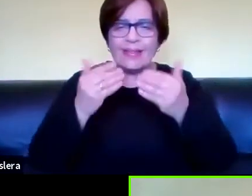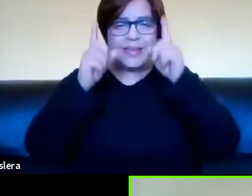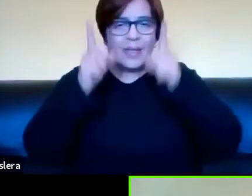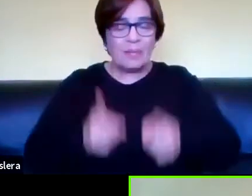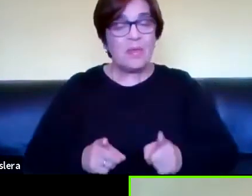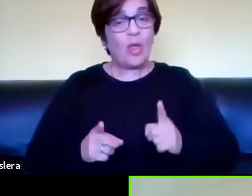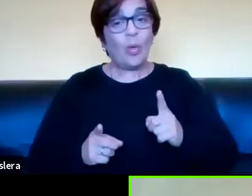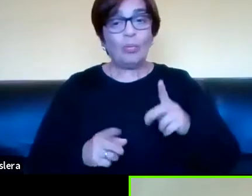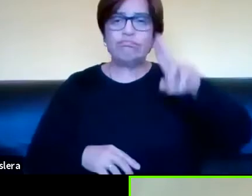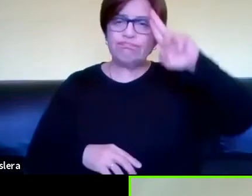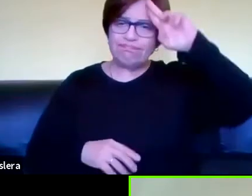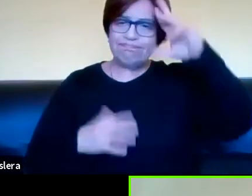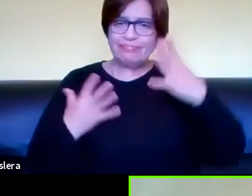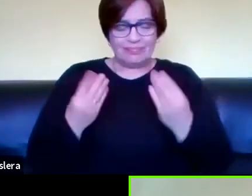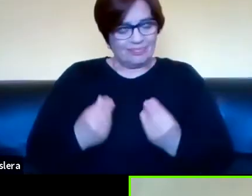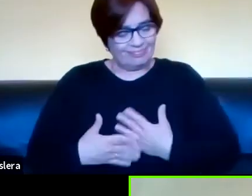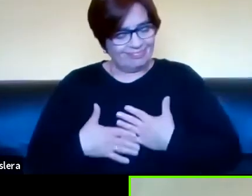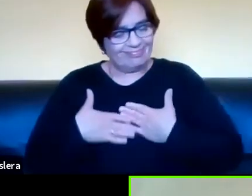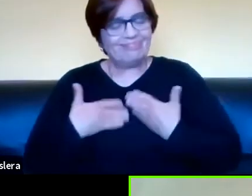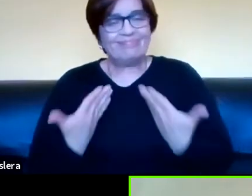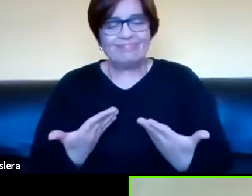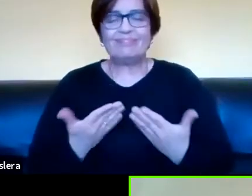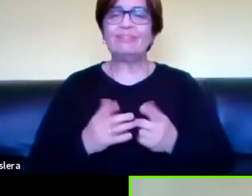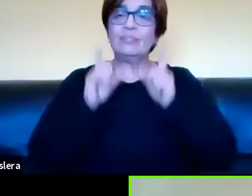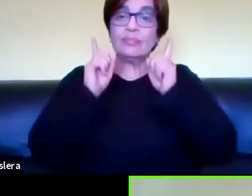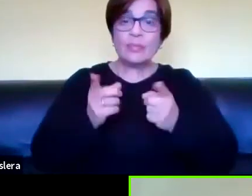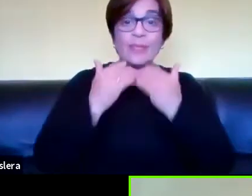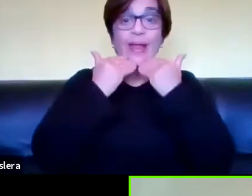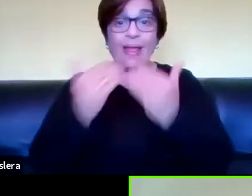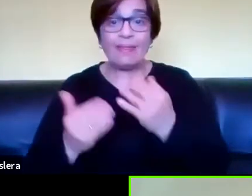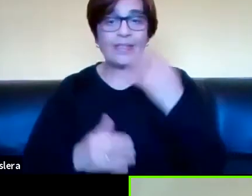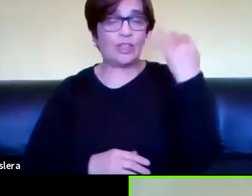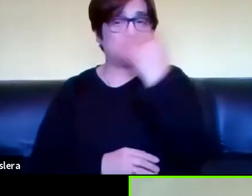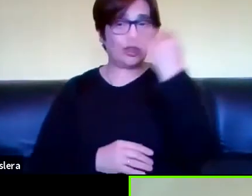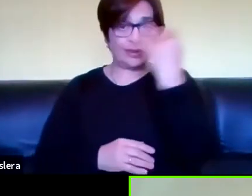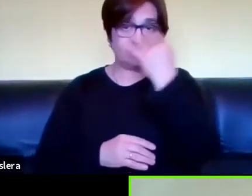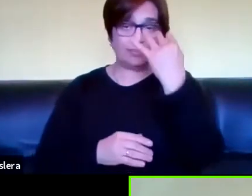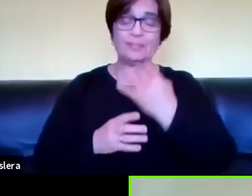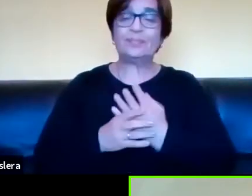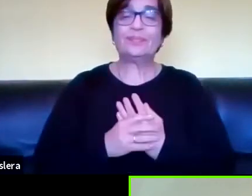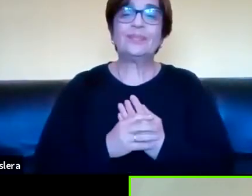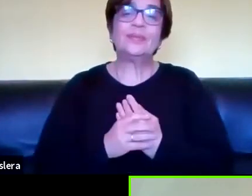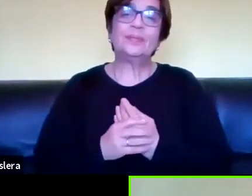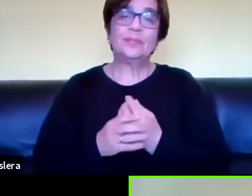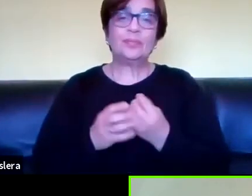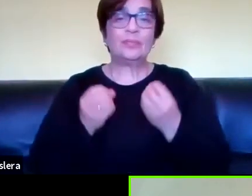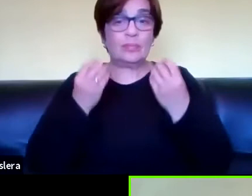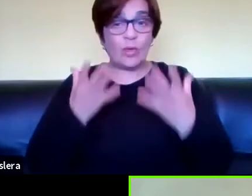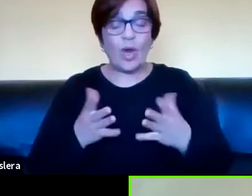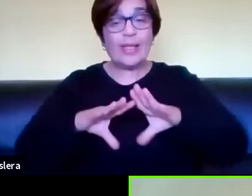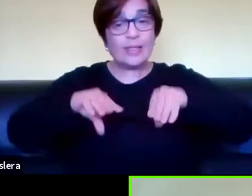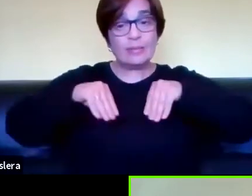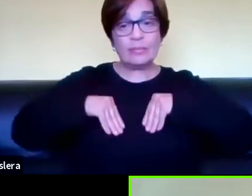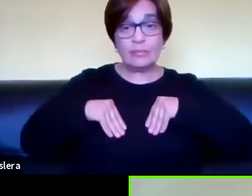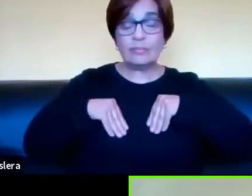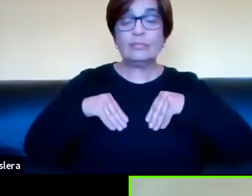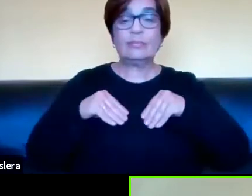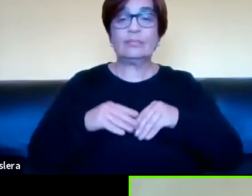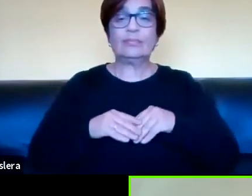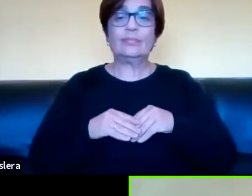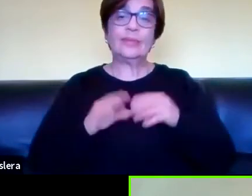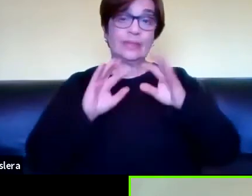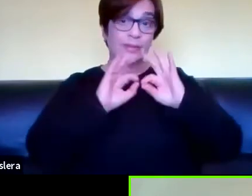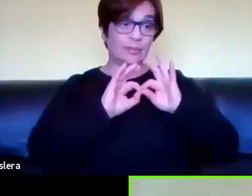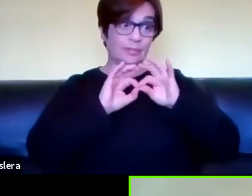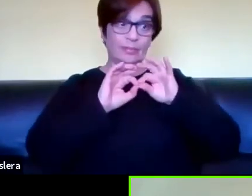siento muy honrado. Y también quiero agradecer a Soledad, que, bueno, que aceptó ser la